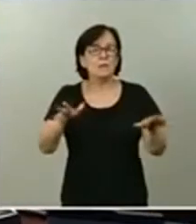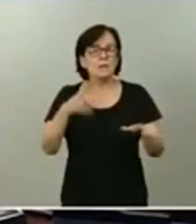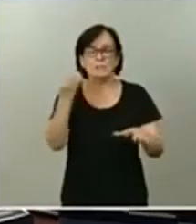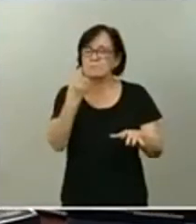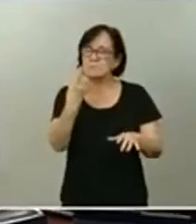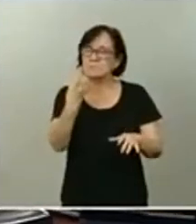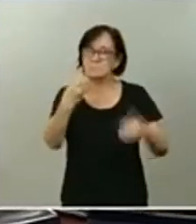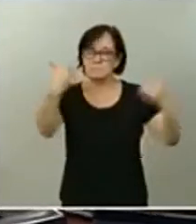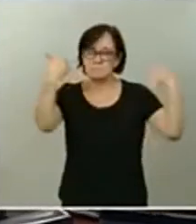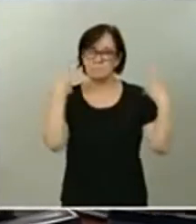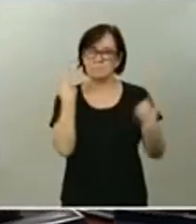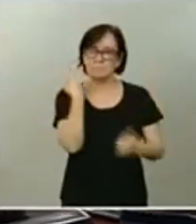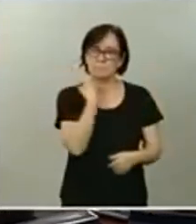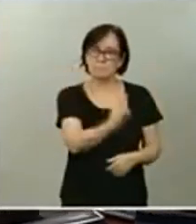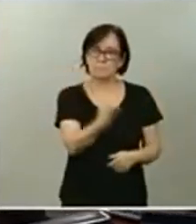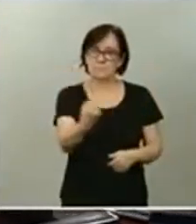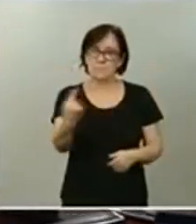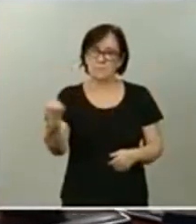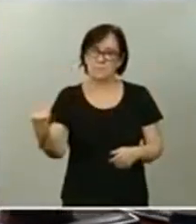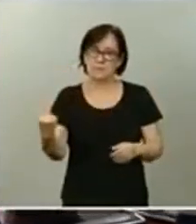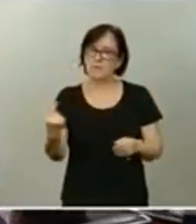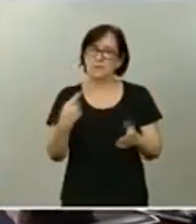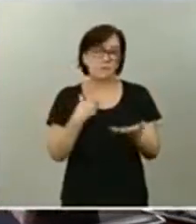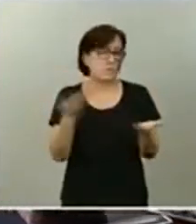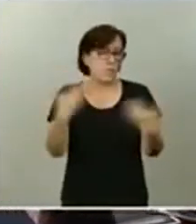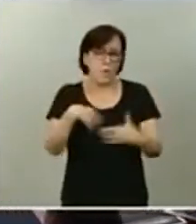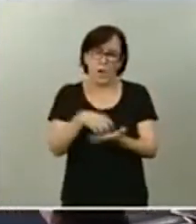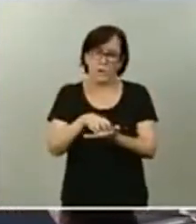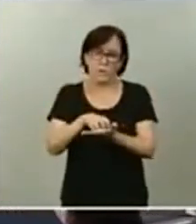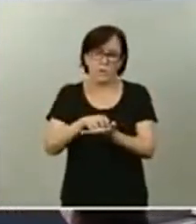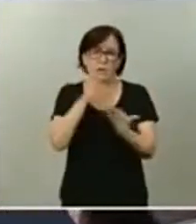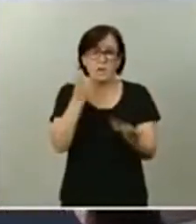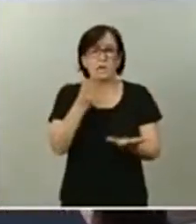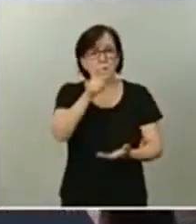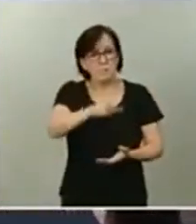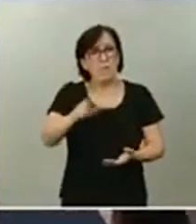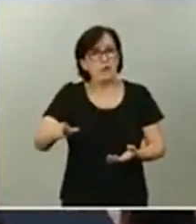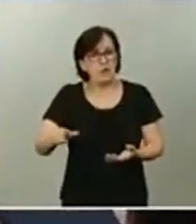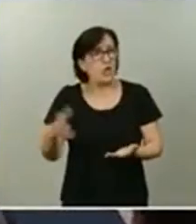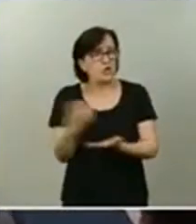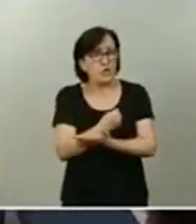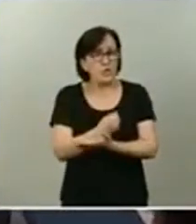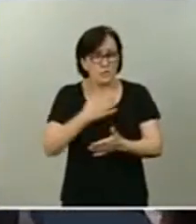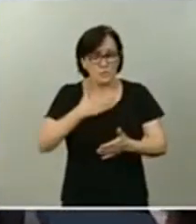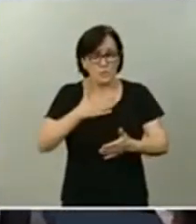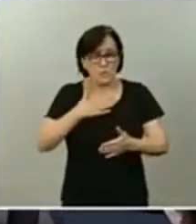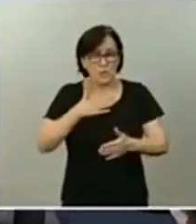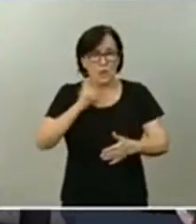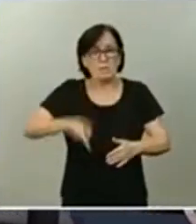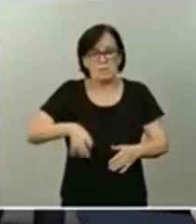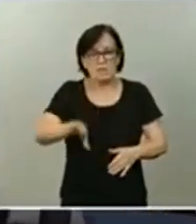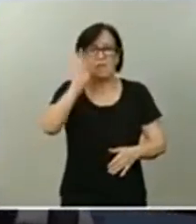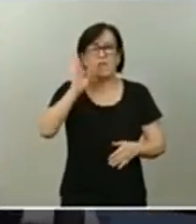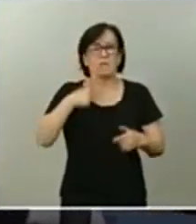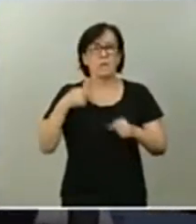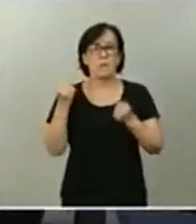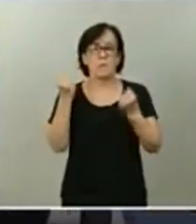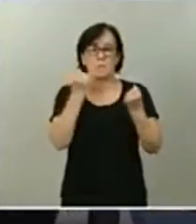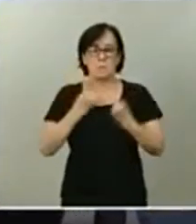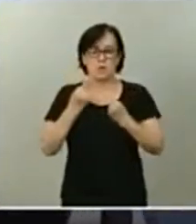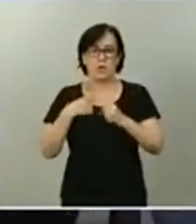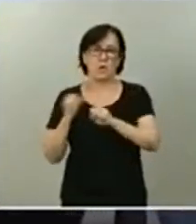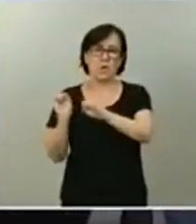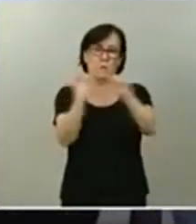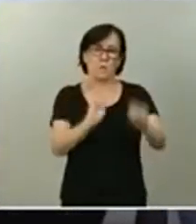individual insustituible de cada uno de los ciudadanos porque está en nuestra mano protegernos y proteger a las